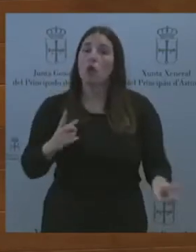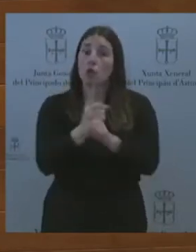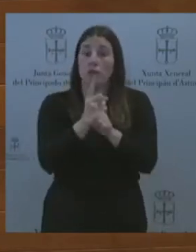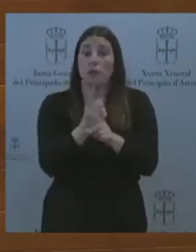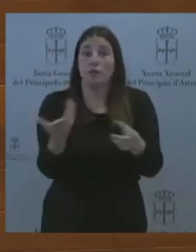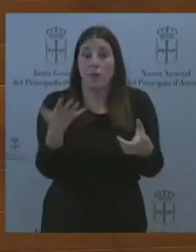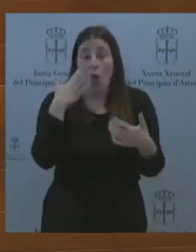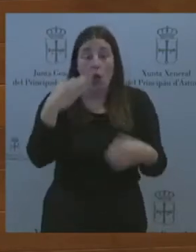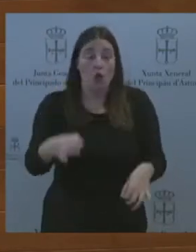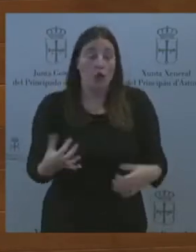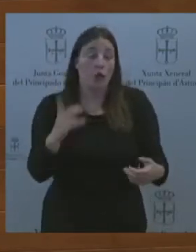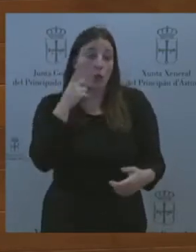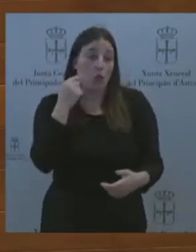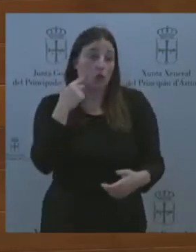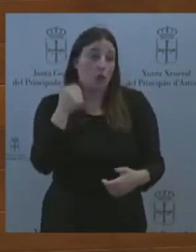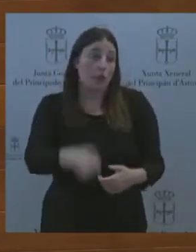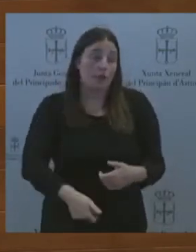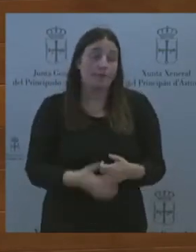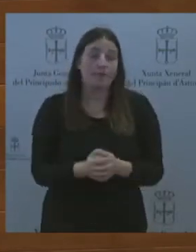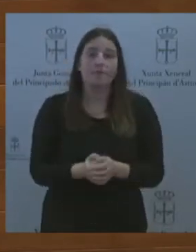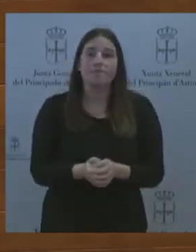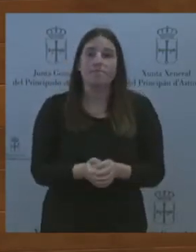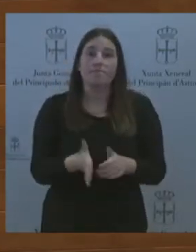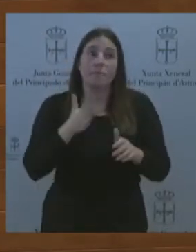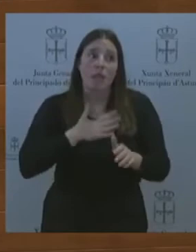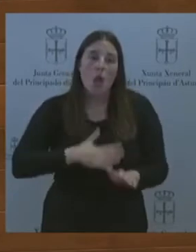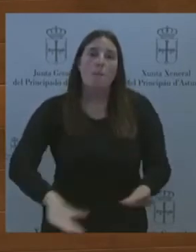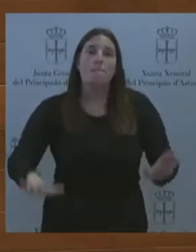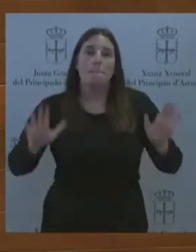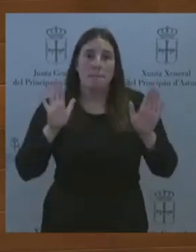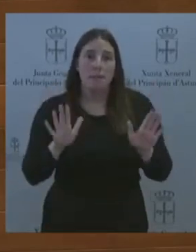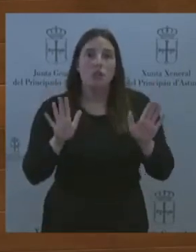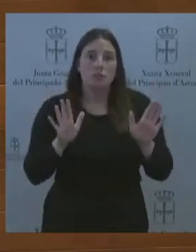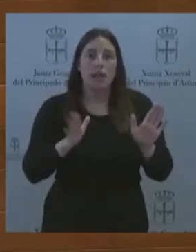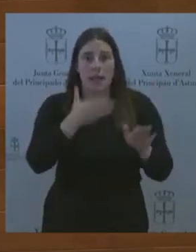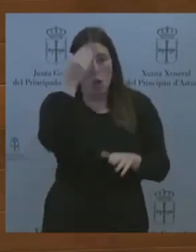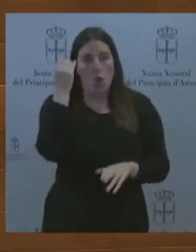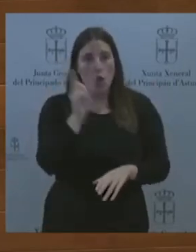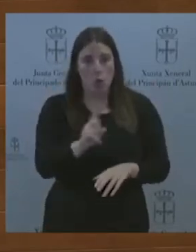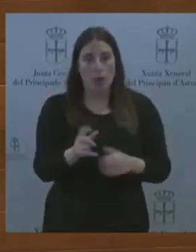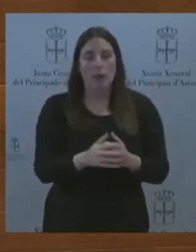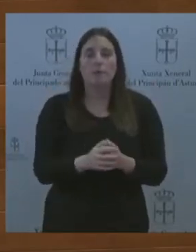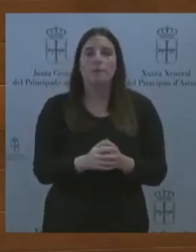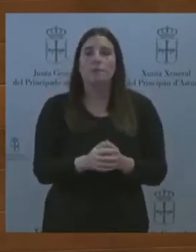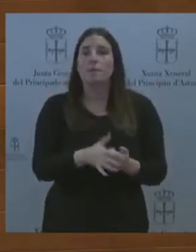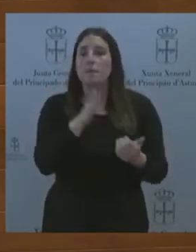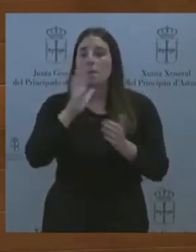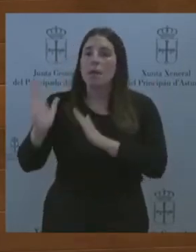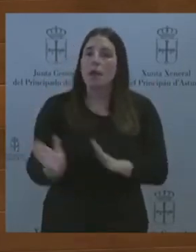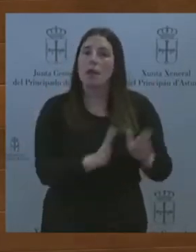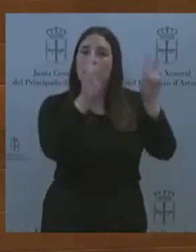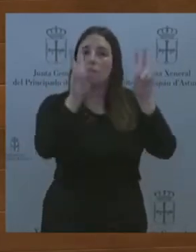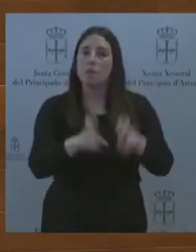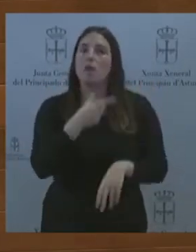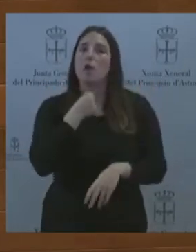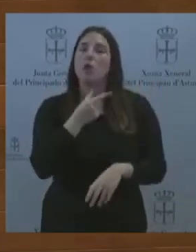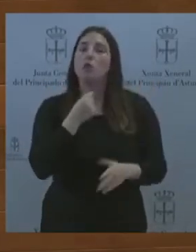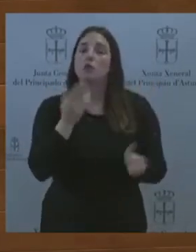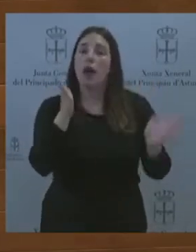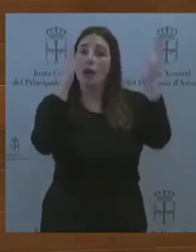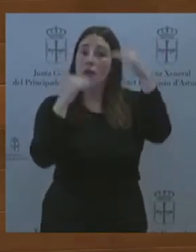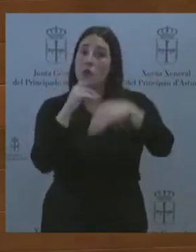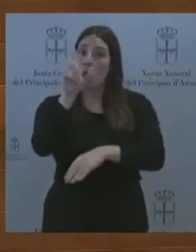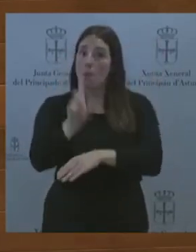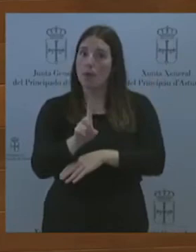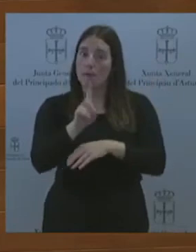Menos mal que esto sí que no se nos olvida. Y pasemos a un tema que tanto les gusta, la atención primaria. Nos hablan de mantener el plan de atención